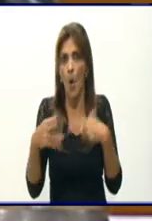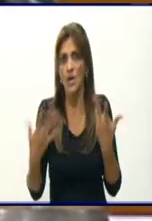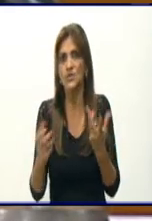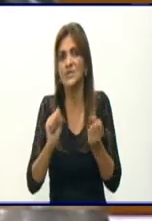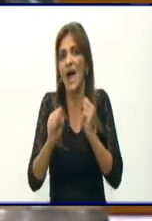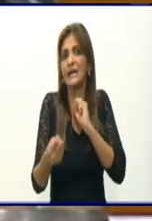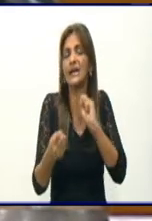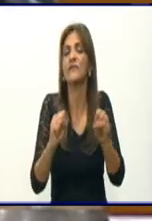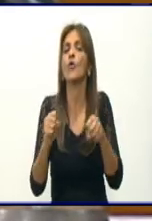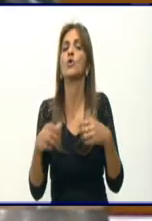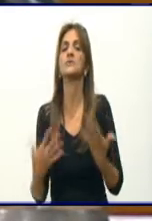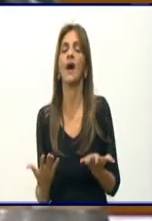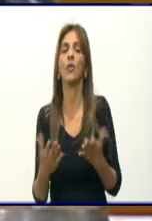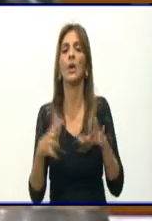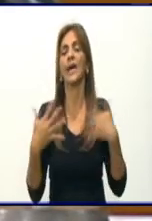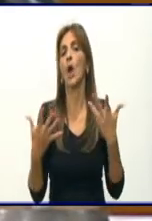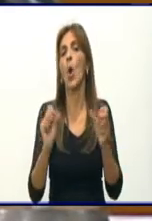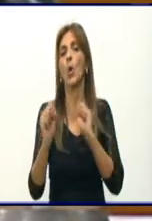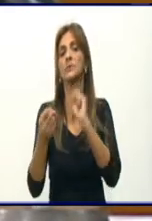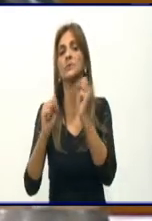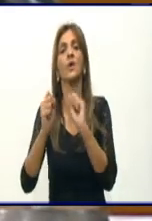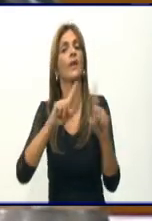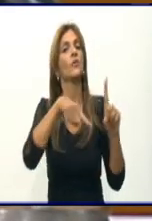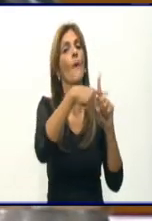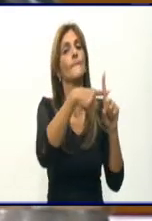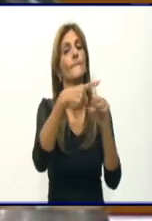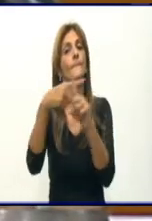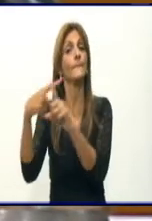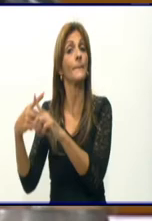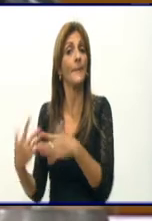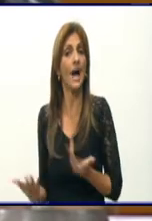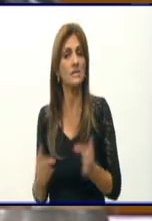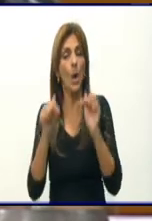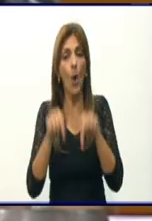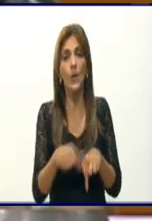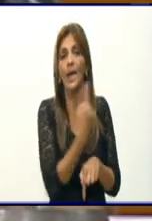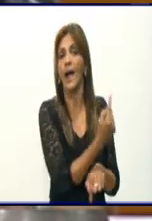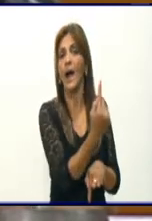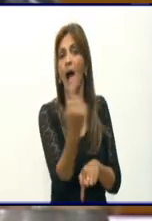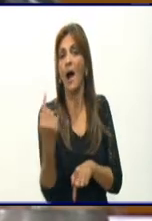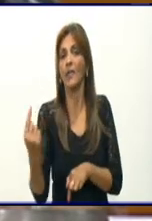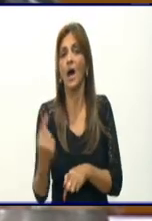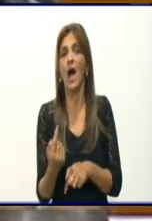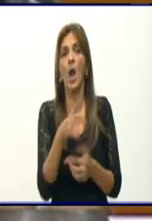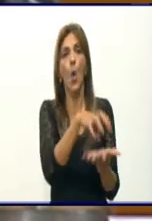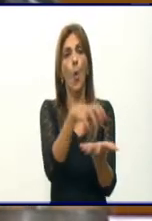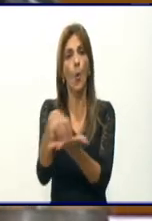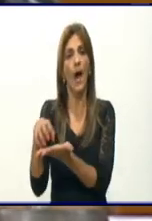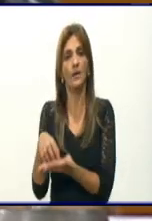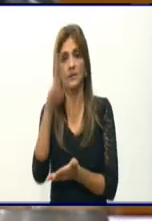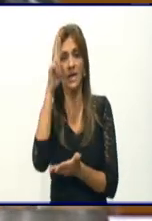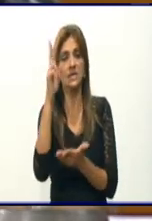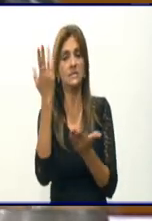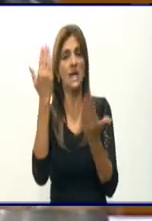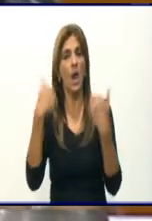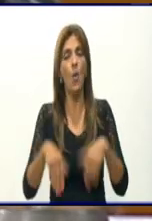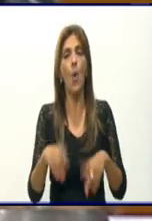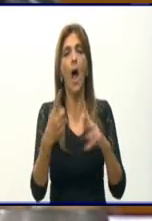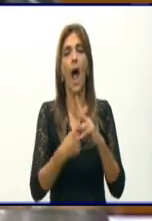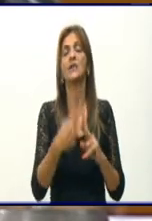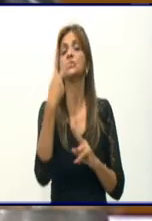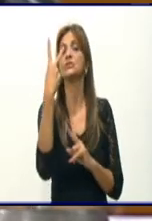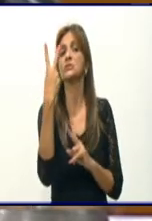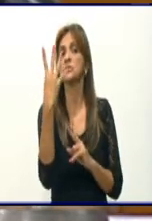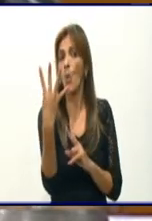con qué? Con el control. Hoy en cada área de salud hay dos aspectos fundamentales, fundamentales, o